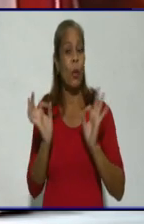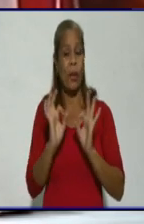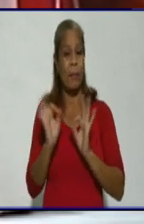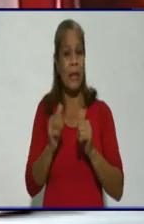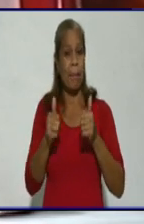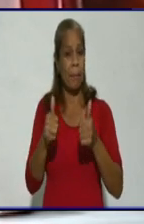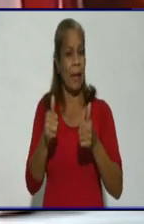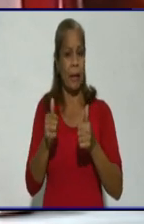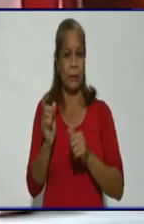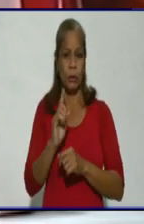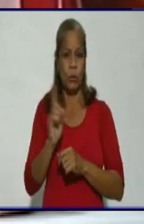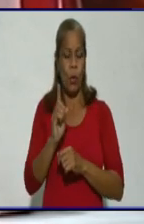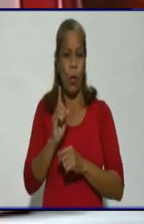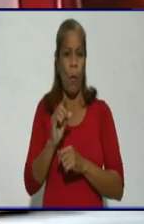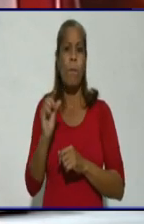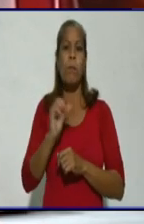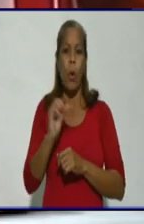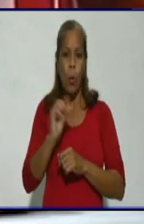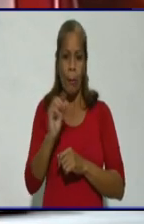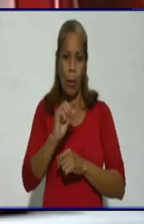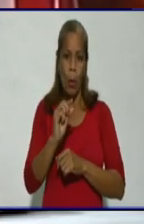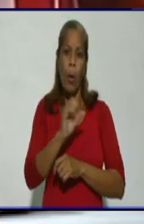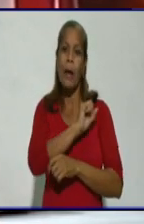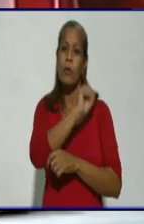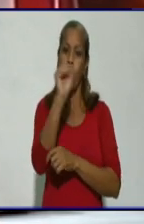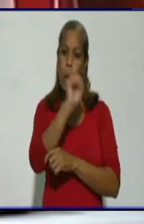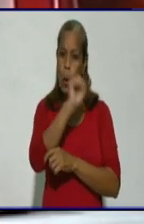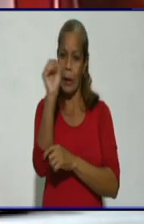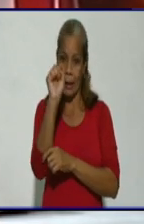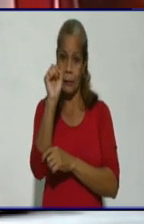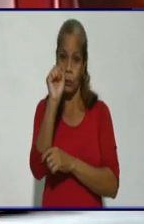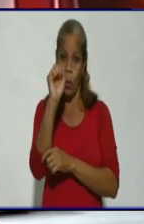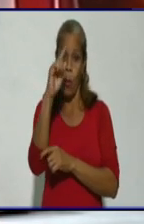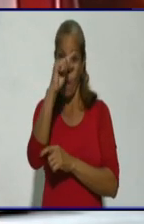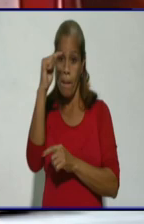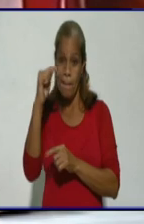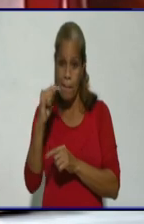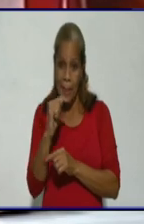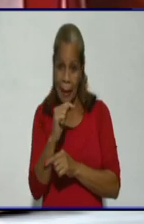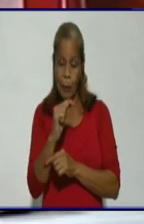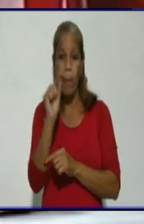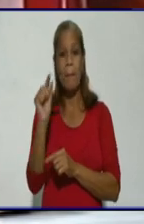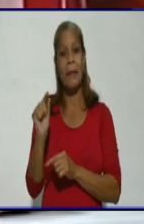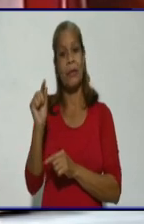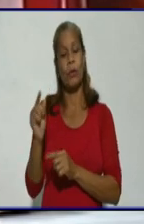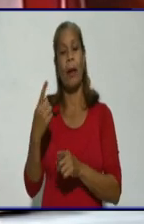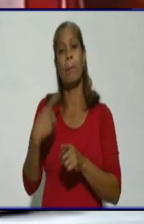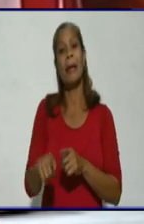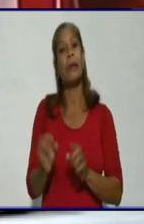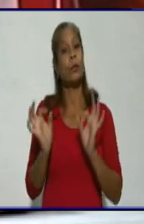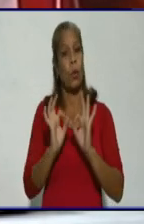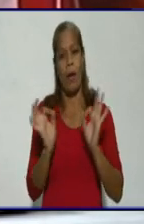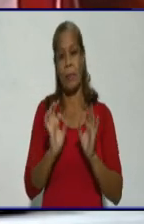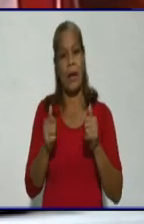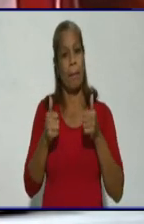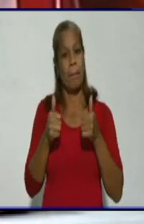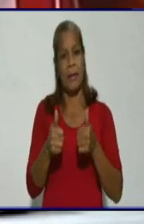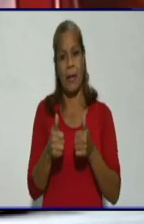Granma ha ido logrando disminuir los casos positivos a la COVID-19. Pero no estamos bien.